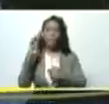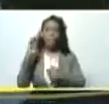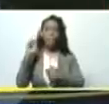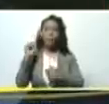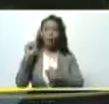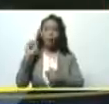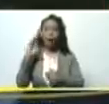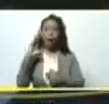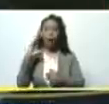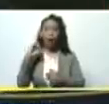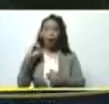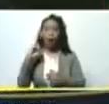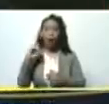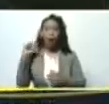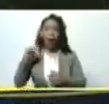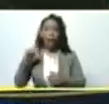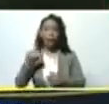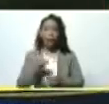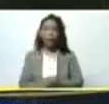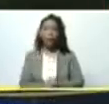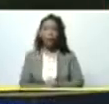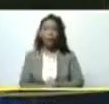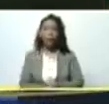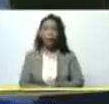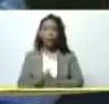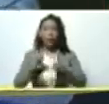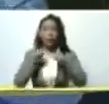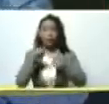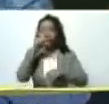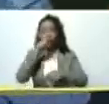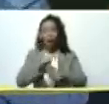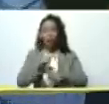emprendimiento que se inició en el año 2004